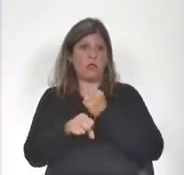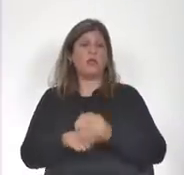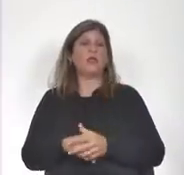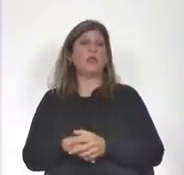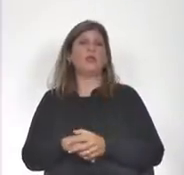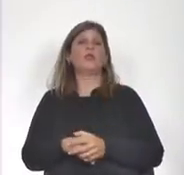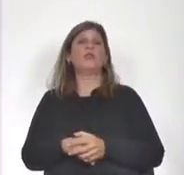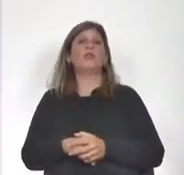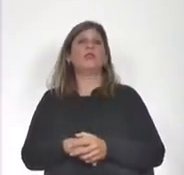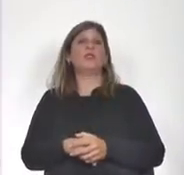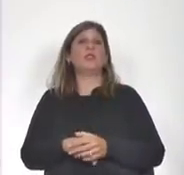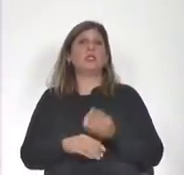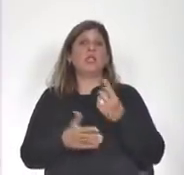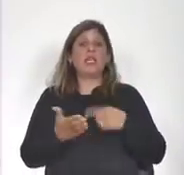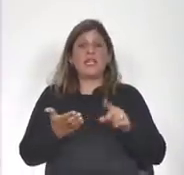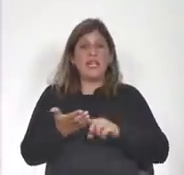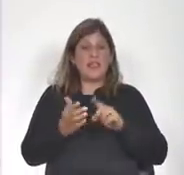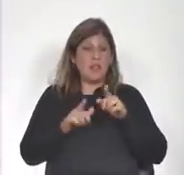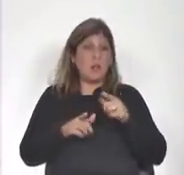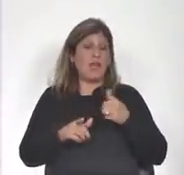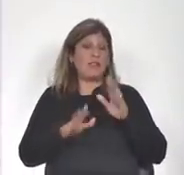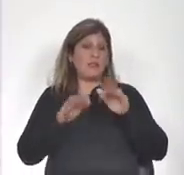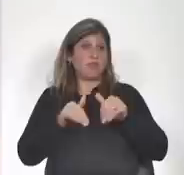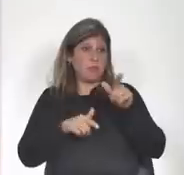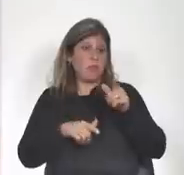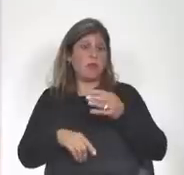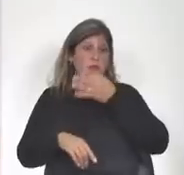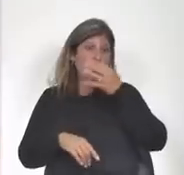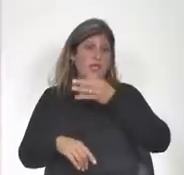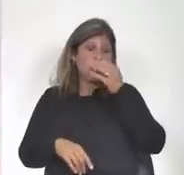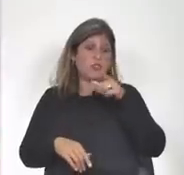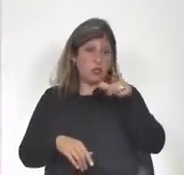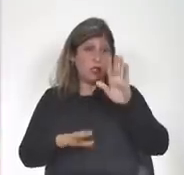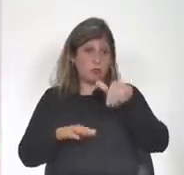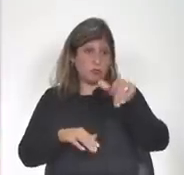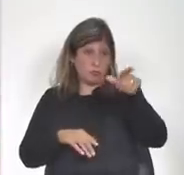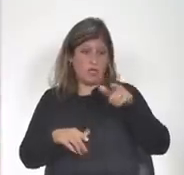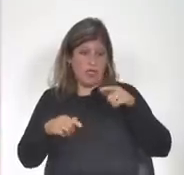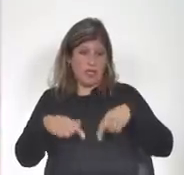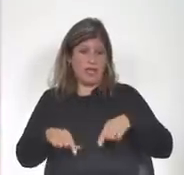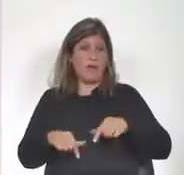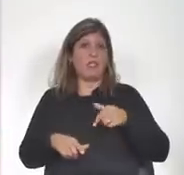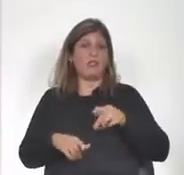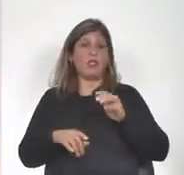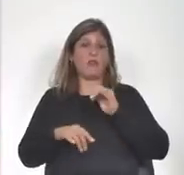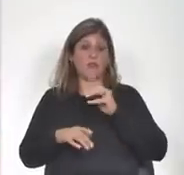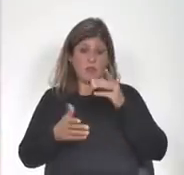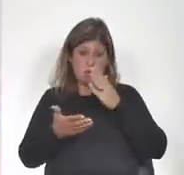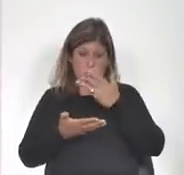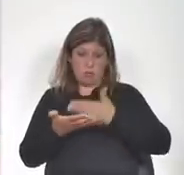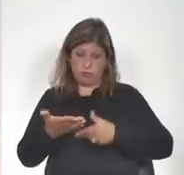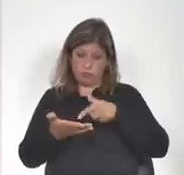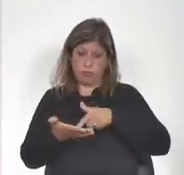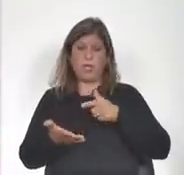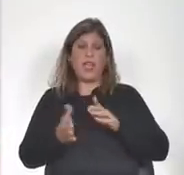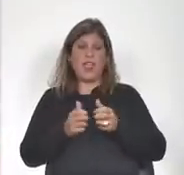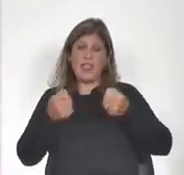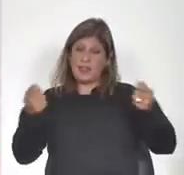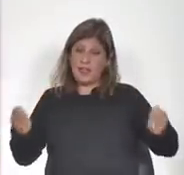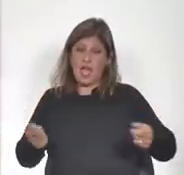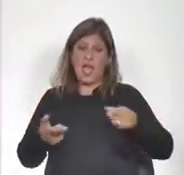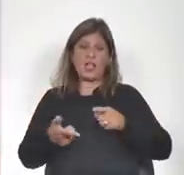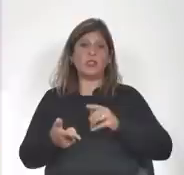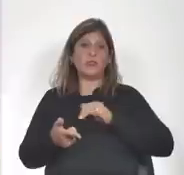y con quien además según las propias declaraciones de la ministra acá tengo una nota de prensa del diario